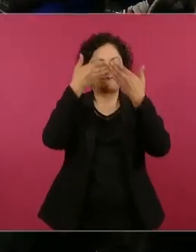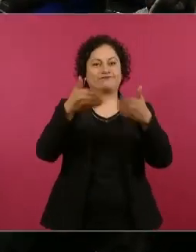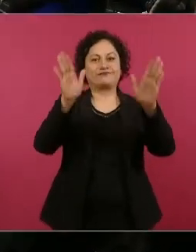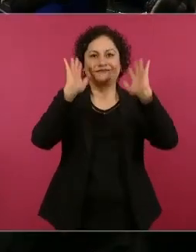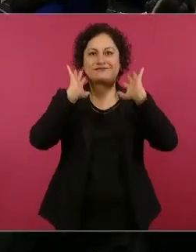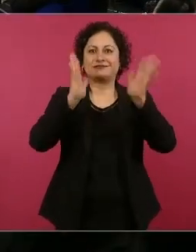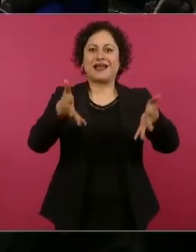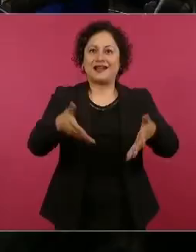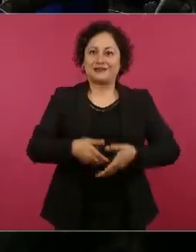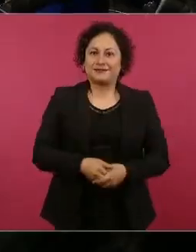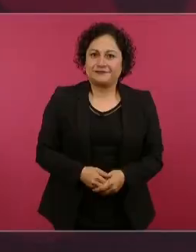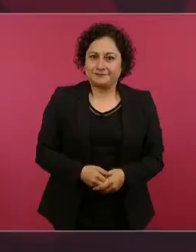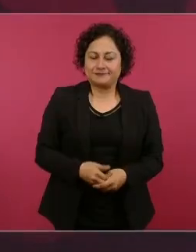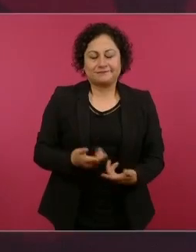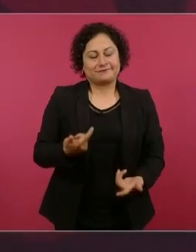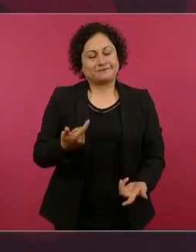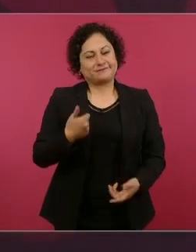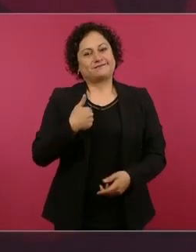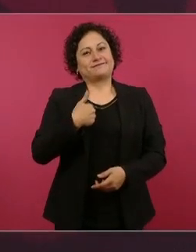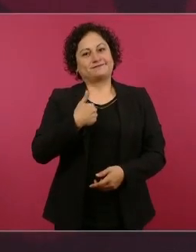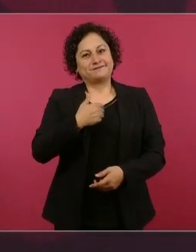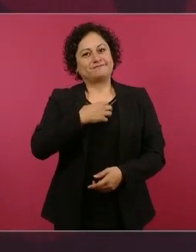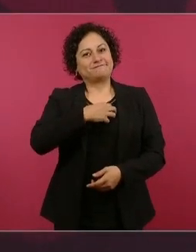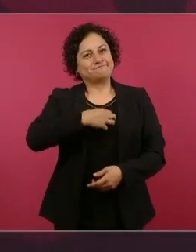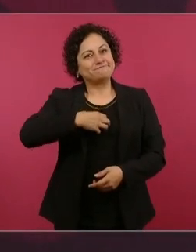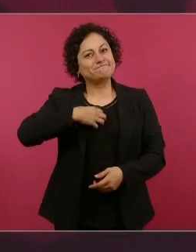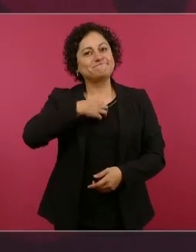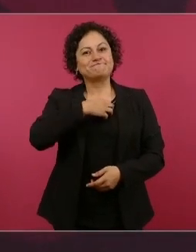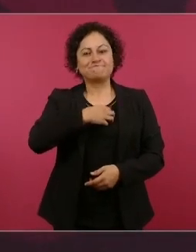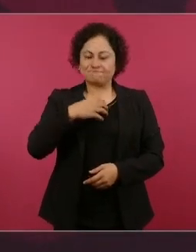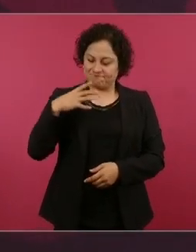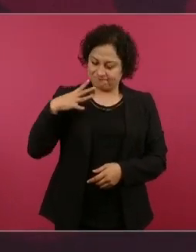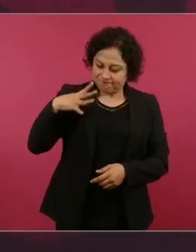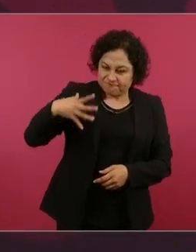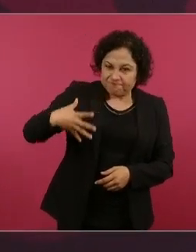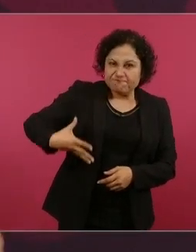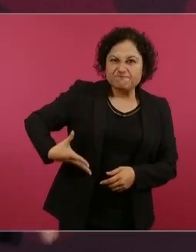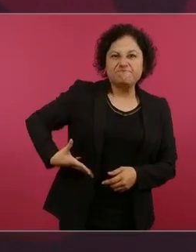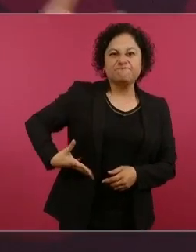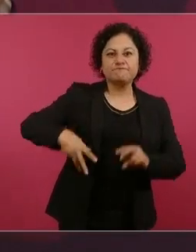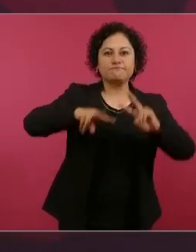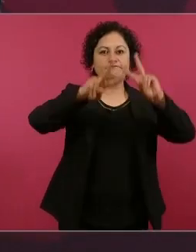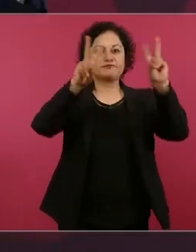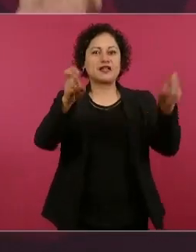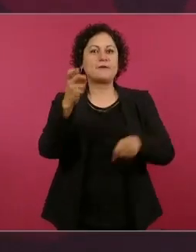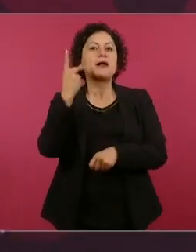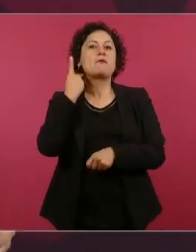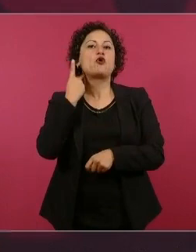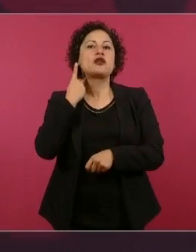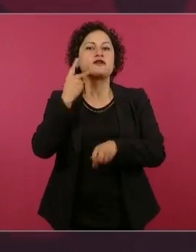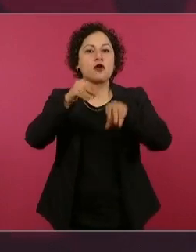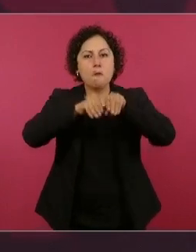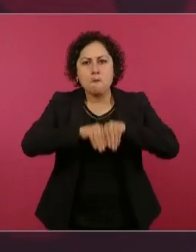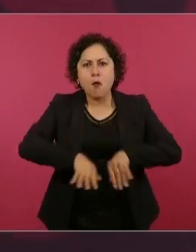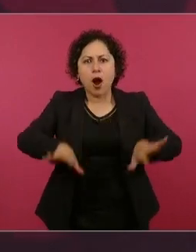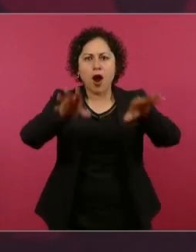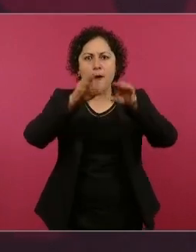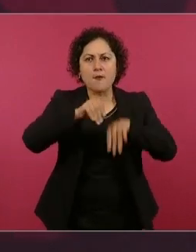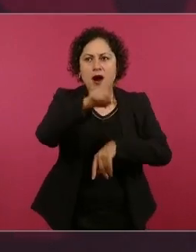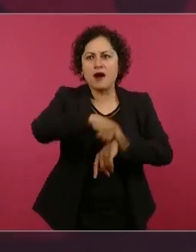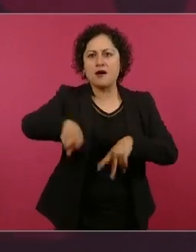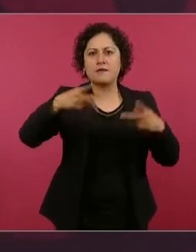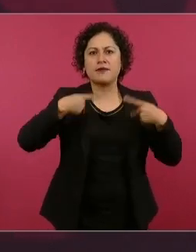prácticamente analfabetismo político, está basado mucho en eso, pues